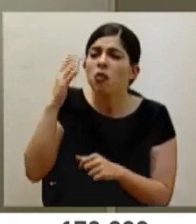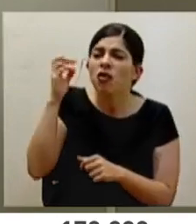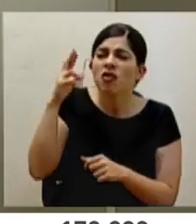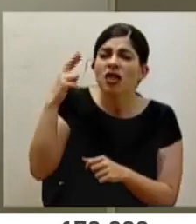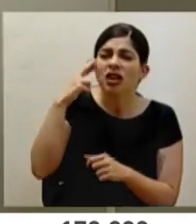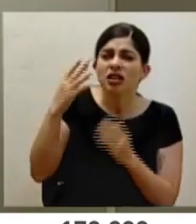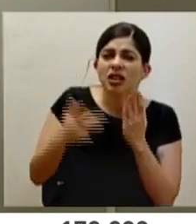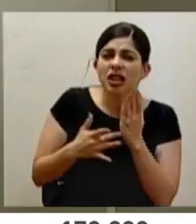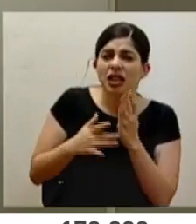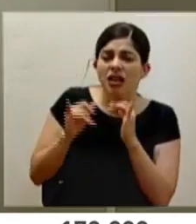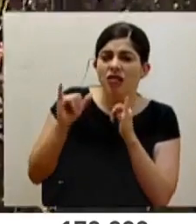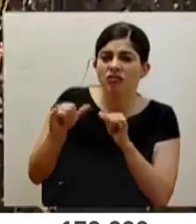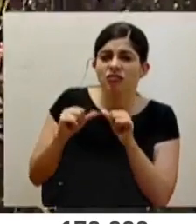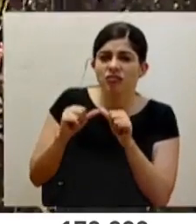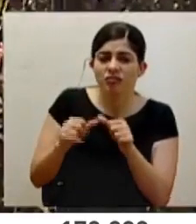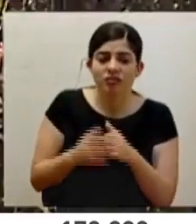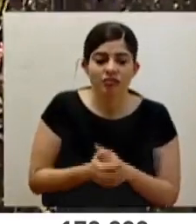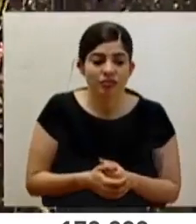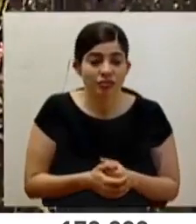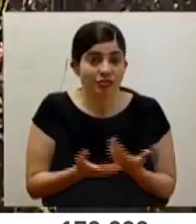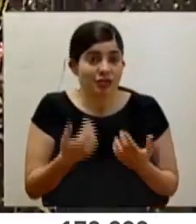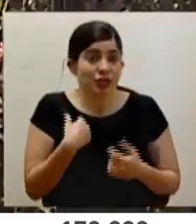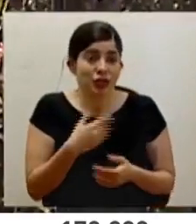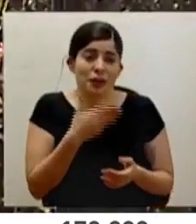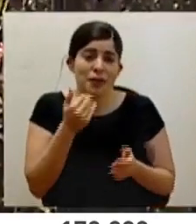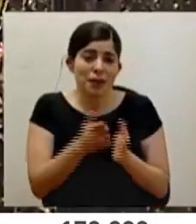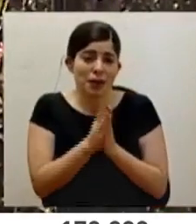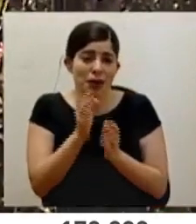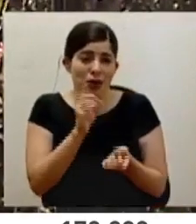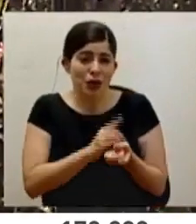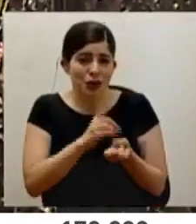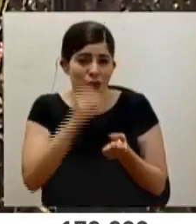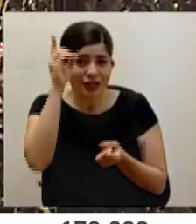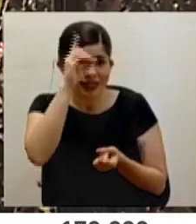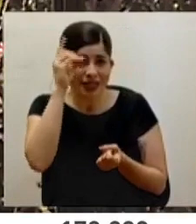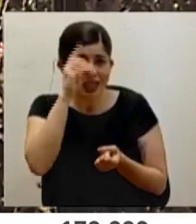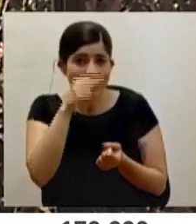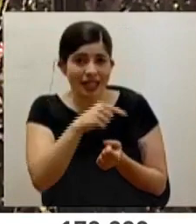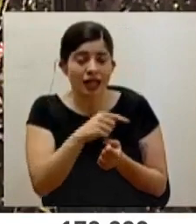técnicos tienen para mantenerla, don Alexander? Uy, yo le pediría al doctor Salas que me...